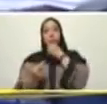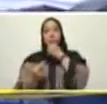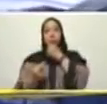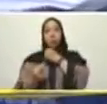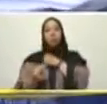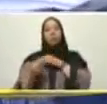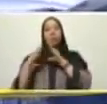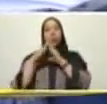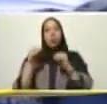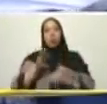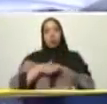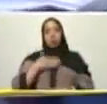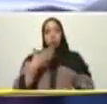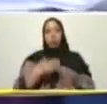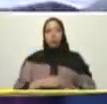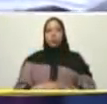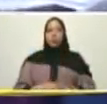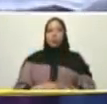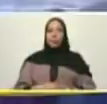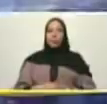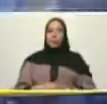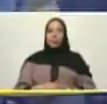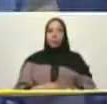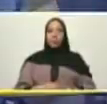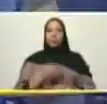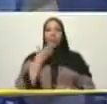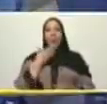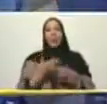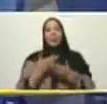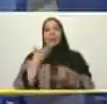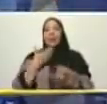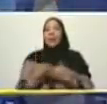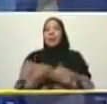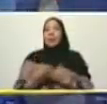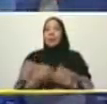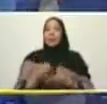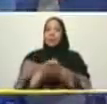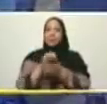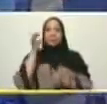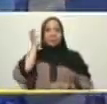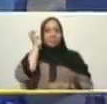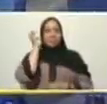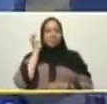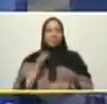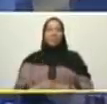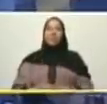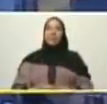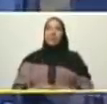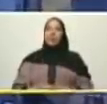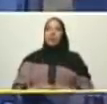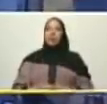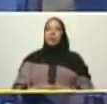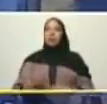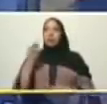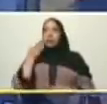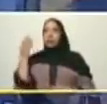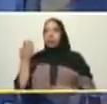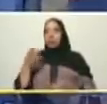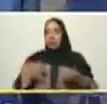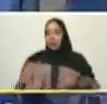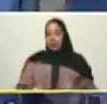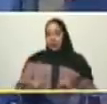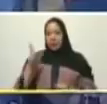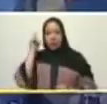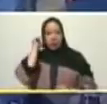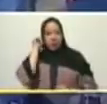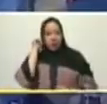todo es posible bueno gracias Ana y Ana está acompañada acompañada de su hijo Miguel tenemos otra familia